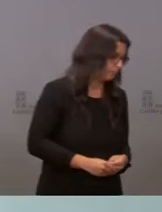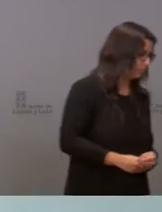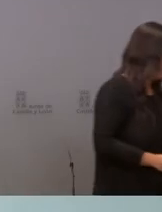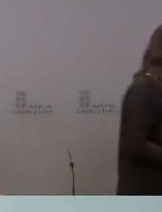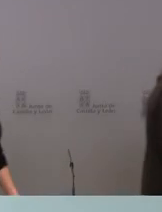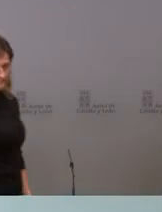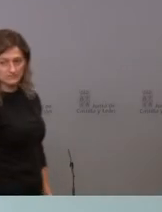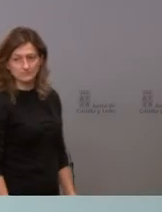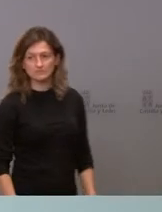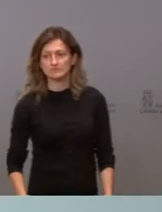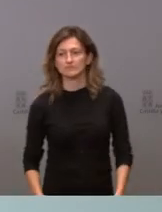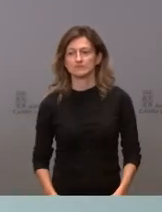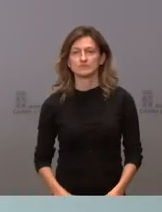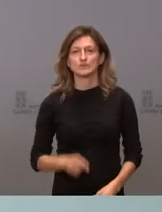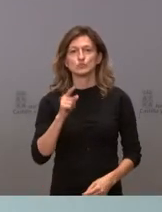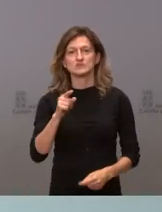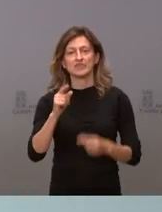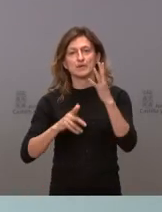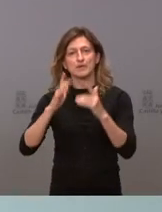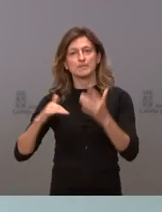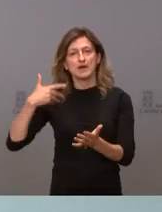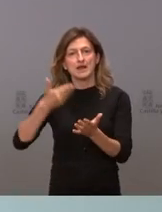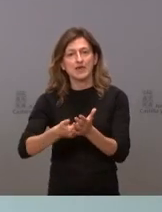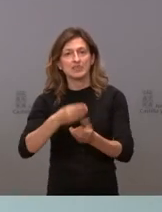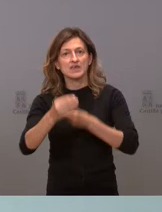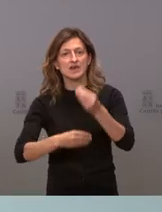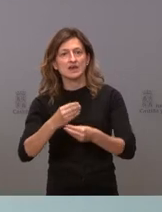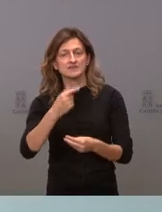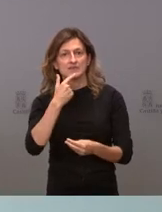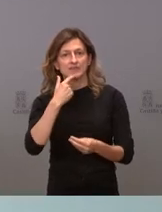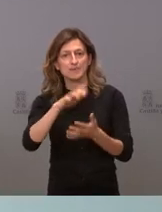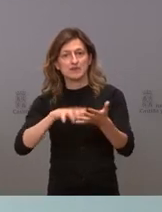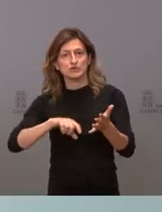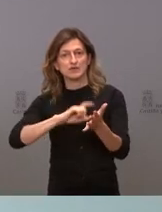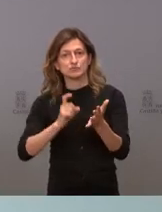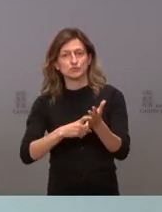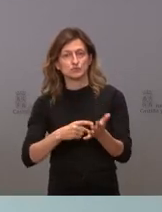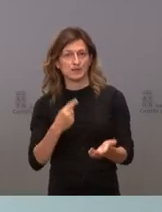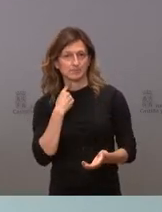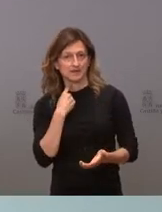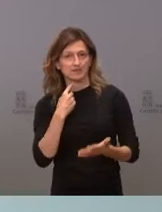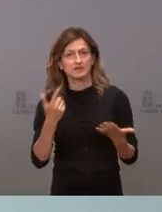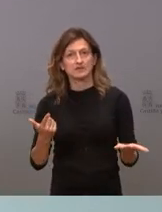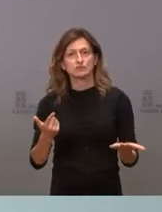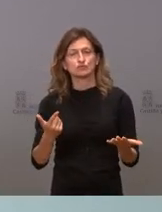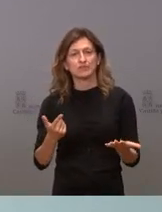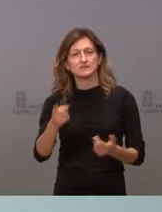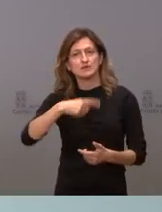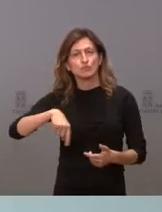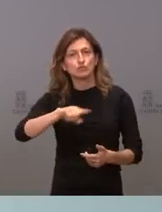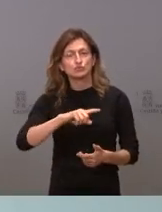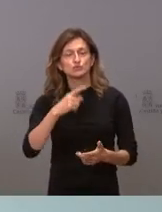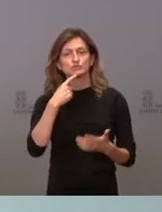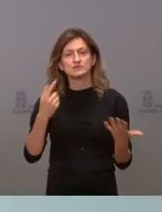En el balance que han hecho, bueno, también hay una pérdida de la mayoría absoluta. Yo quería saber un poco qué grado de temor tienen a ello